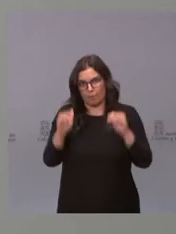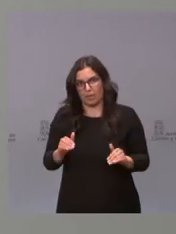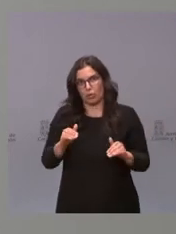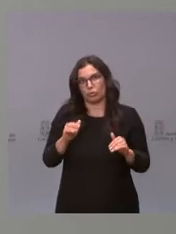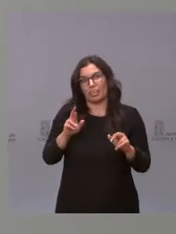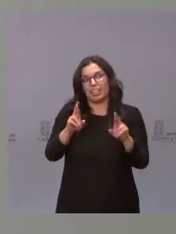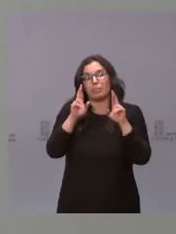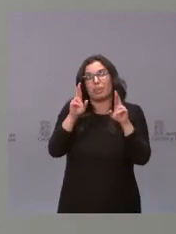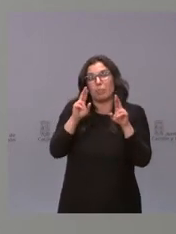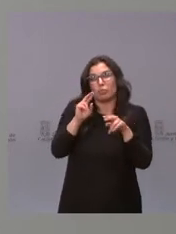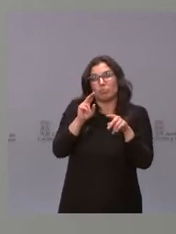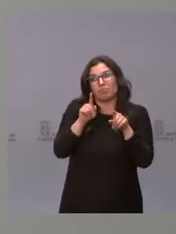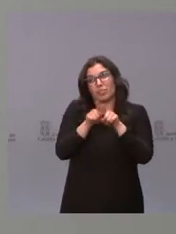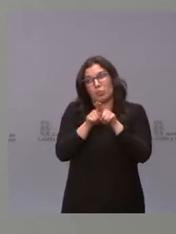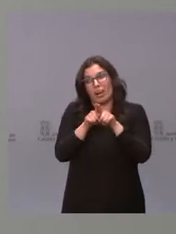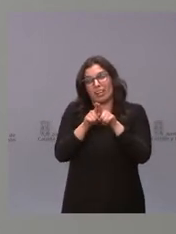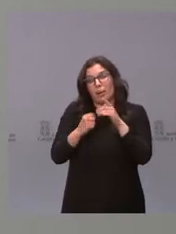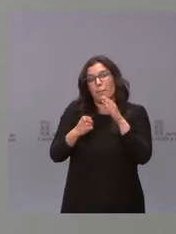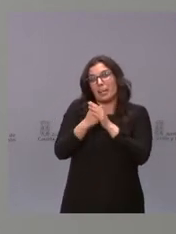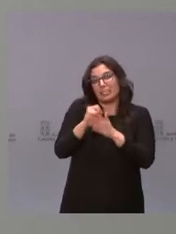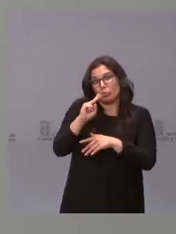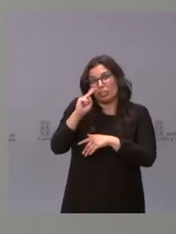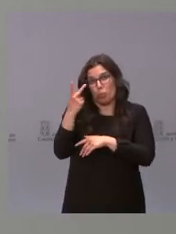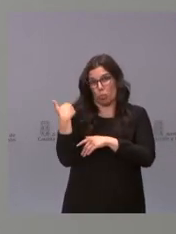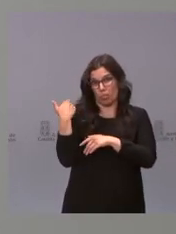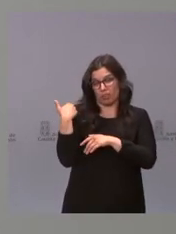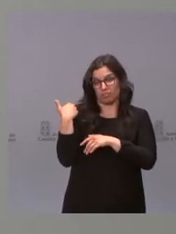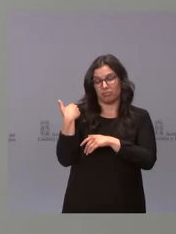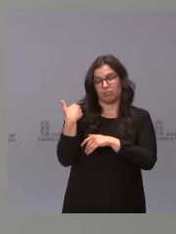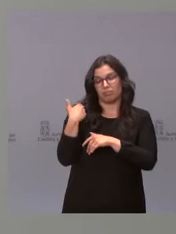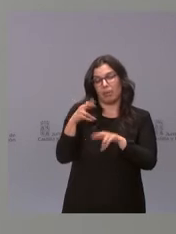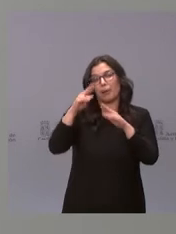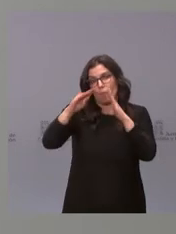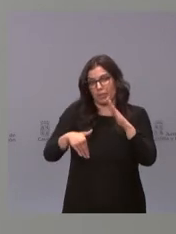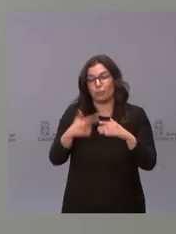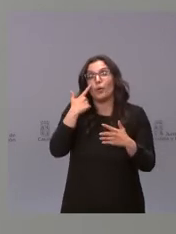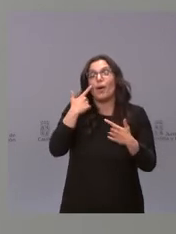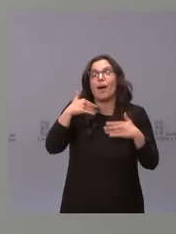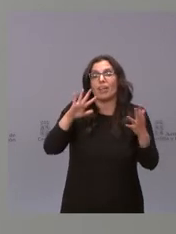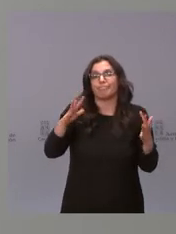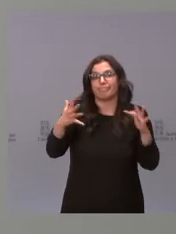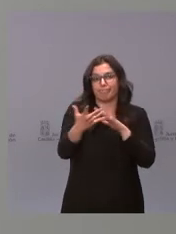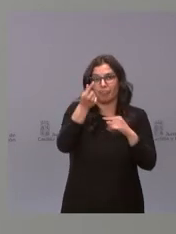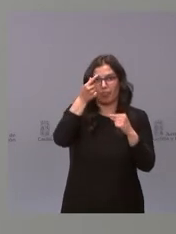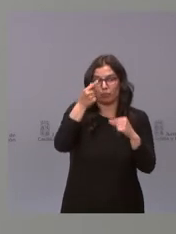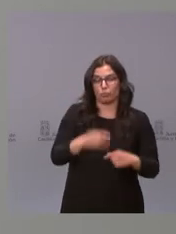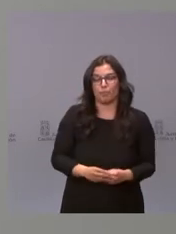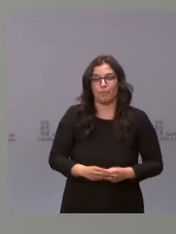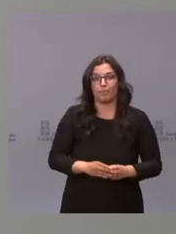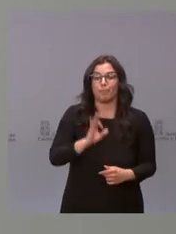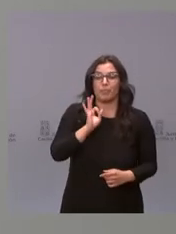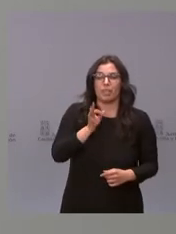mucho como la segunda, incluso más contenida que la segunda. Pero bueno, veremos los datos. Sí que es verdad que ya